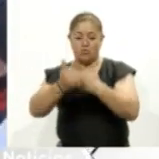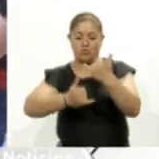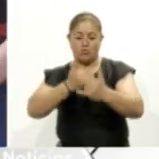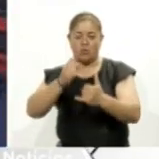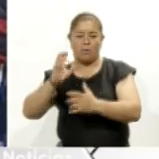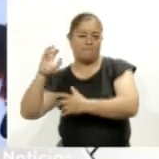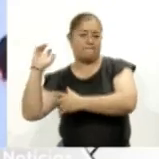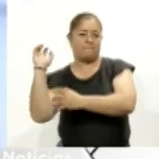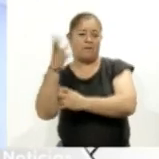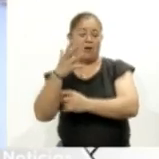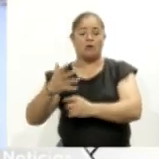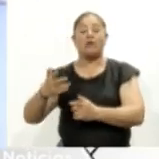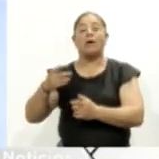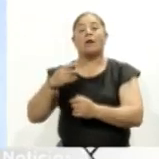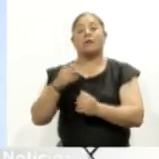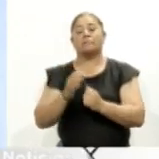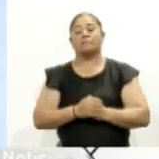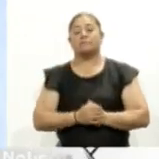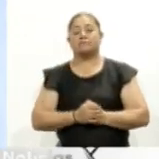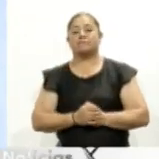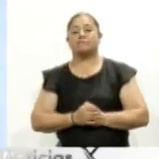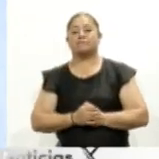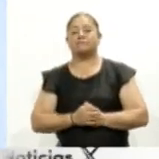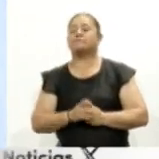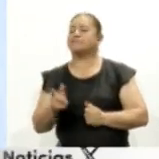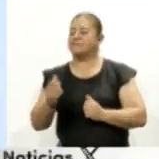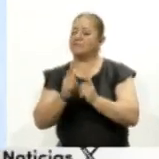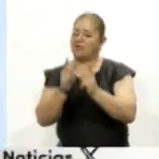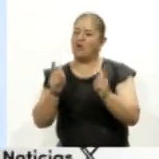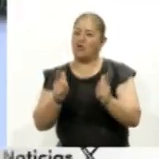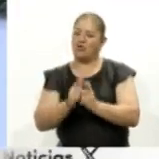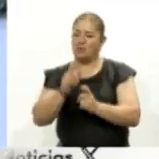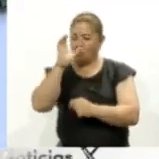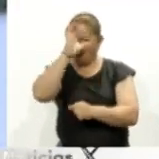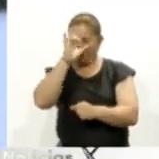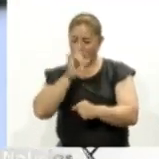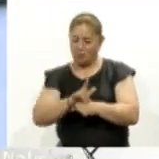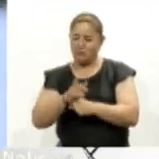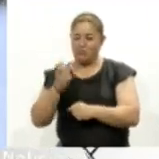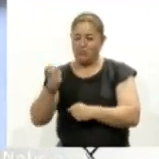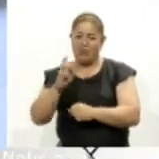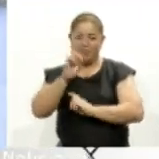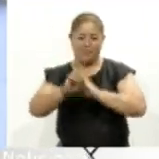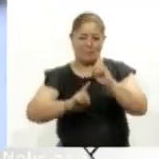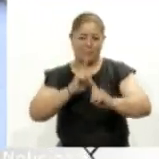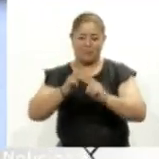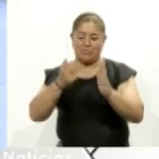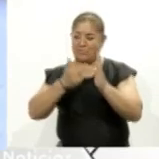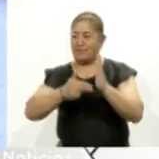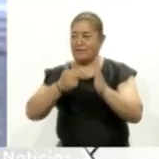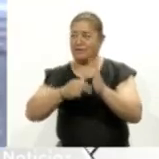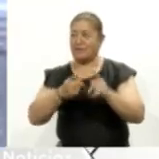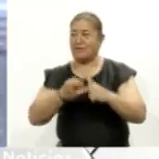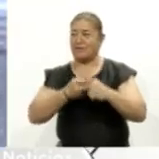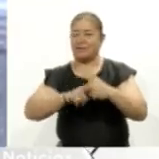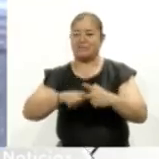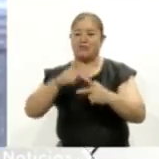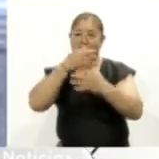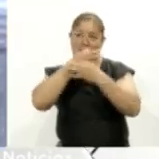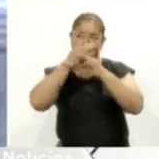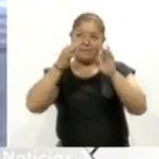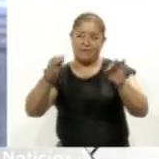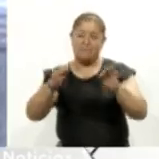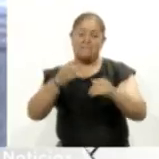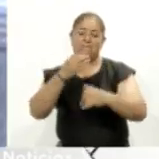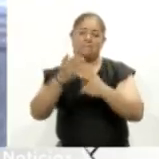en las instalaciones del Palacio de Cultura el grupo cultural y deportivo Yaocoyotl inició los talleres para promover el juego de pelota la